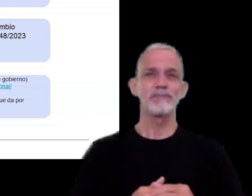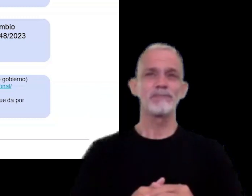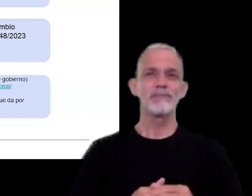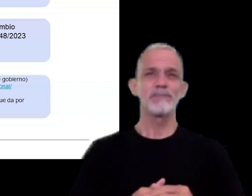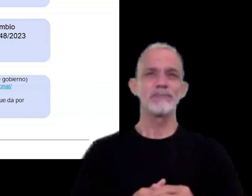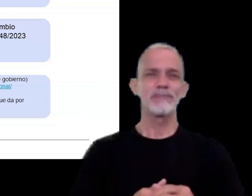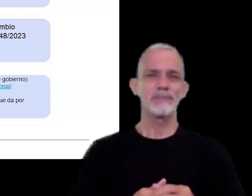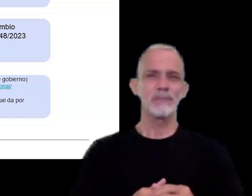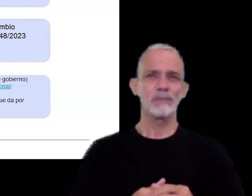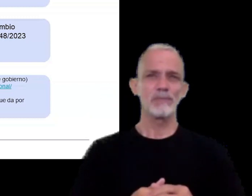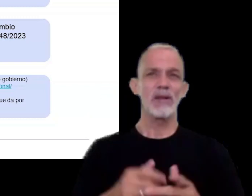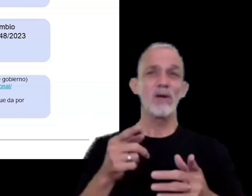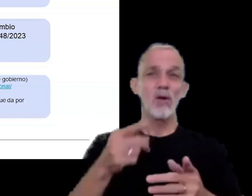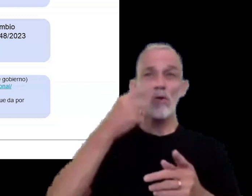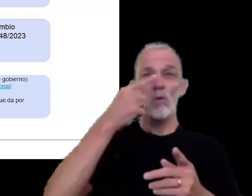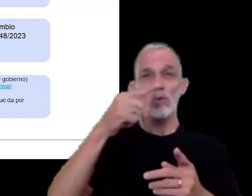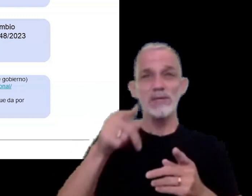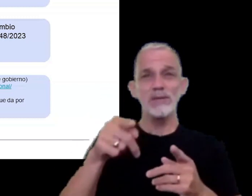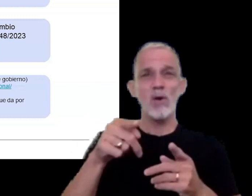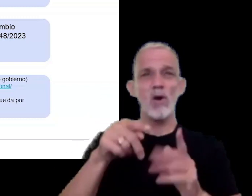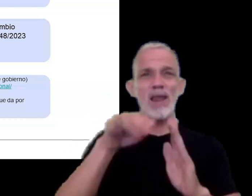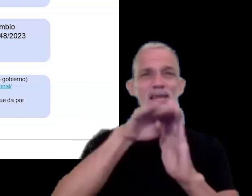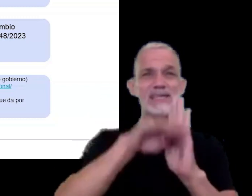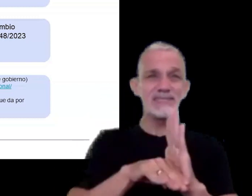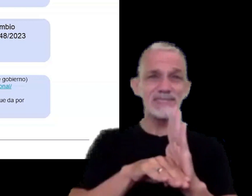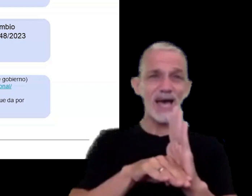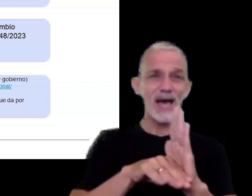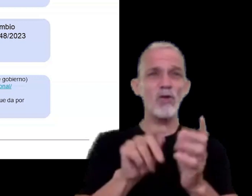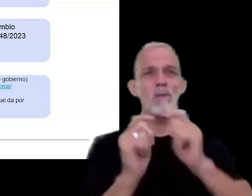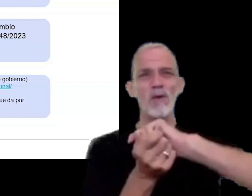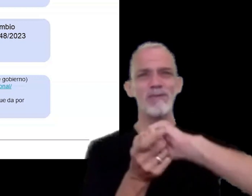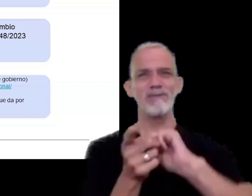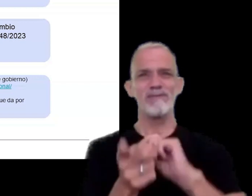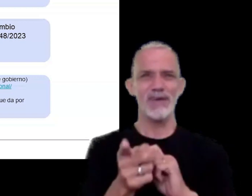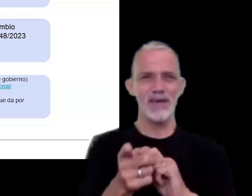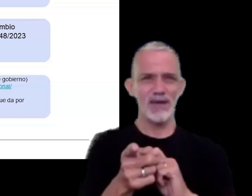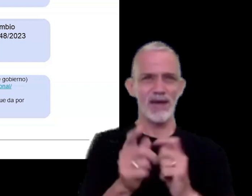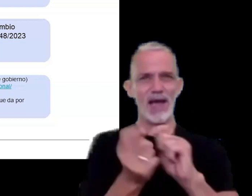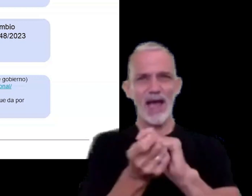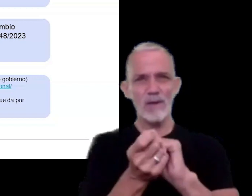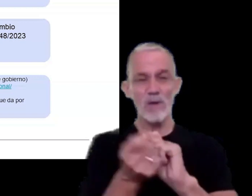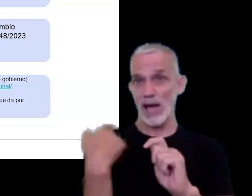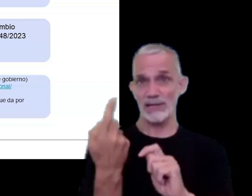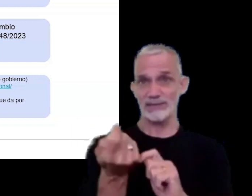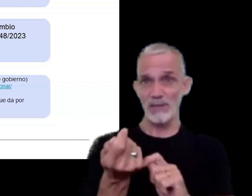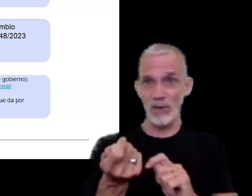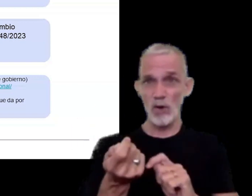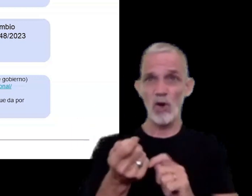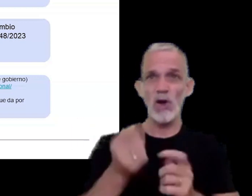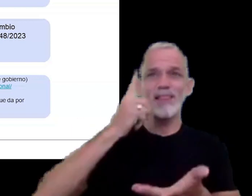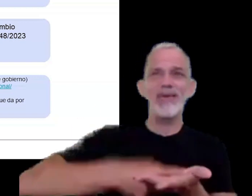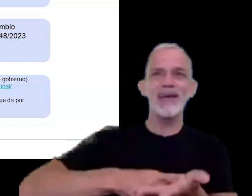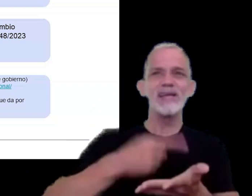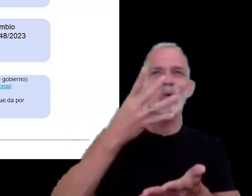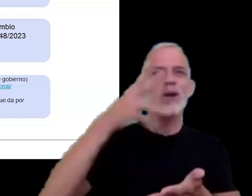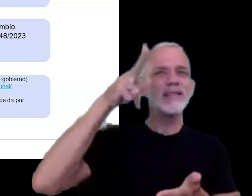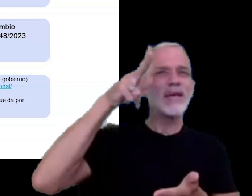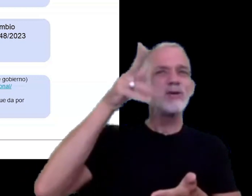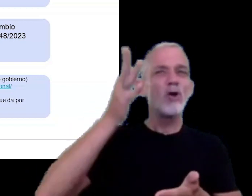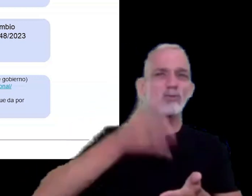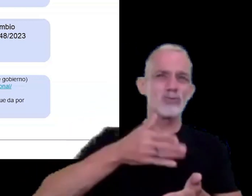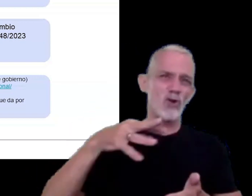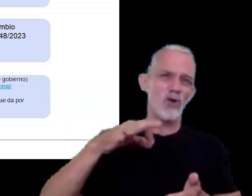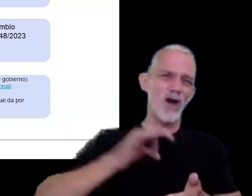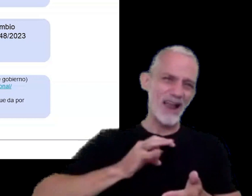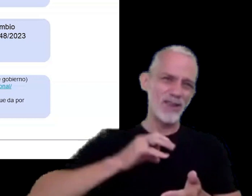con un último listado modificado recientemente mediante el decreto 48 del 2023